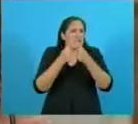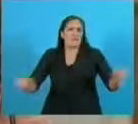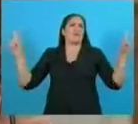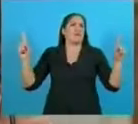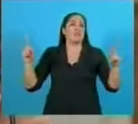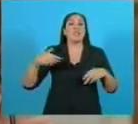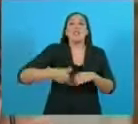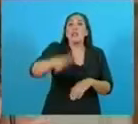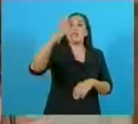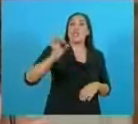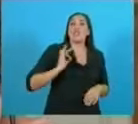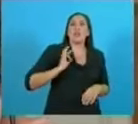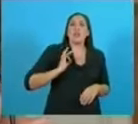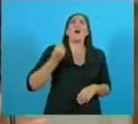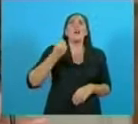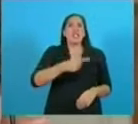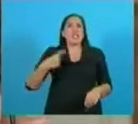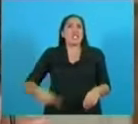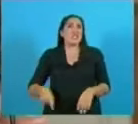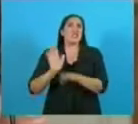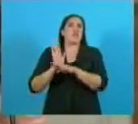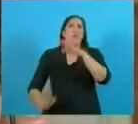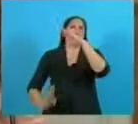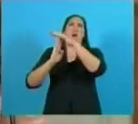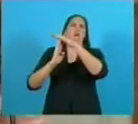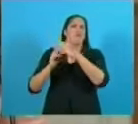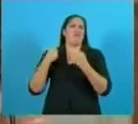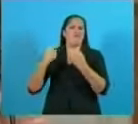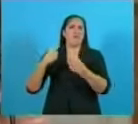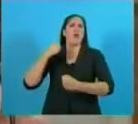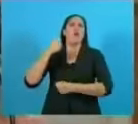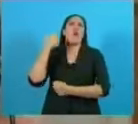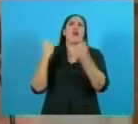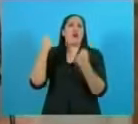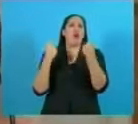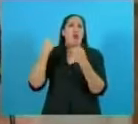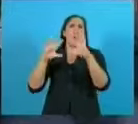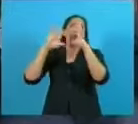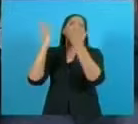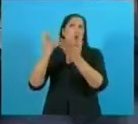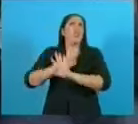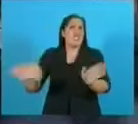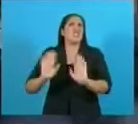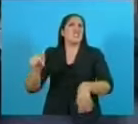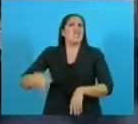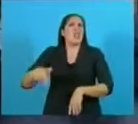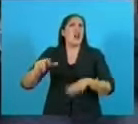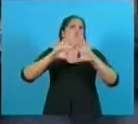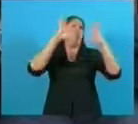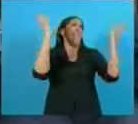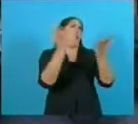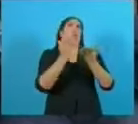de 5 años China va a ser el actor económico más importante si ya no lo es del mundo.